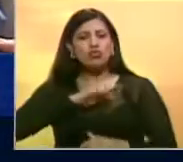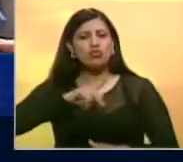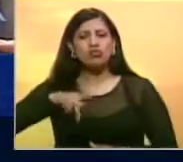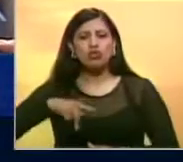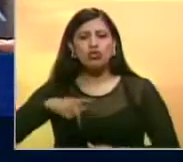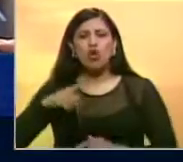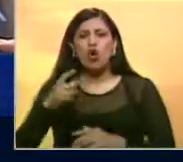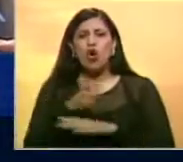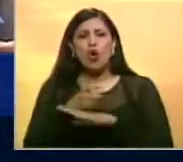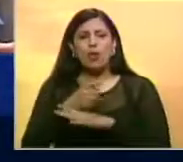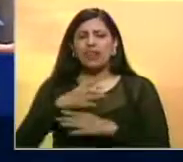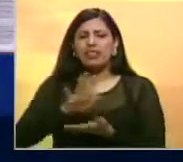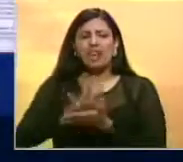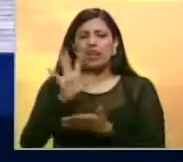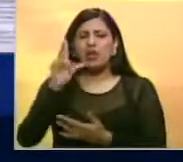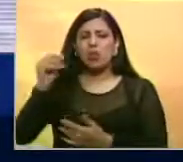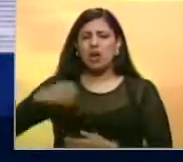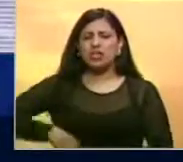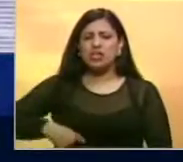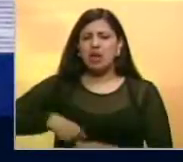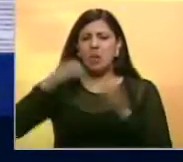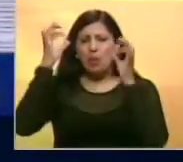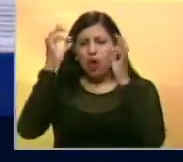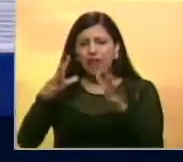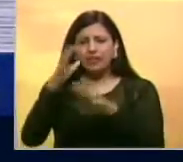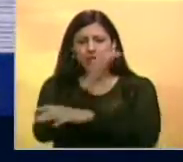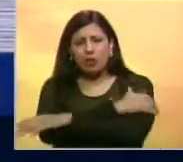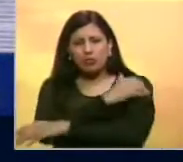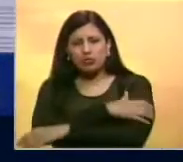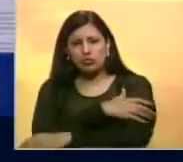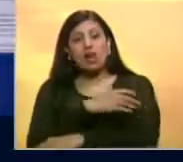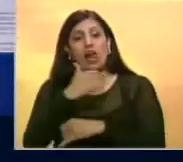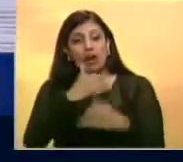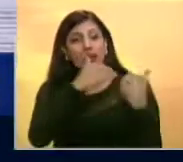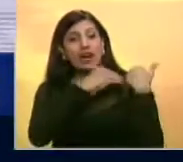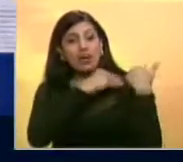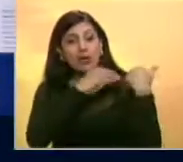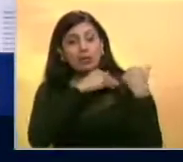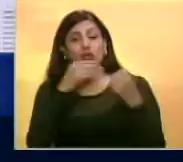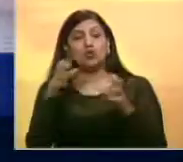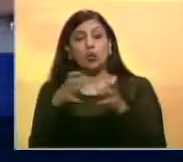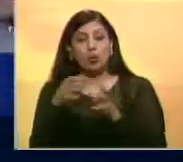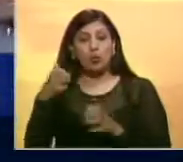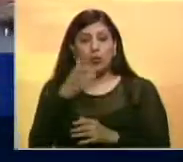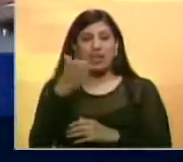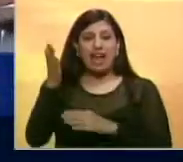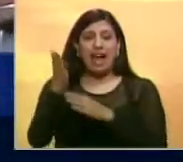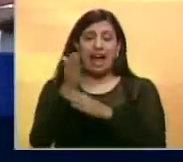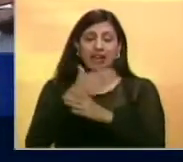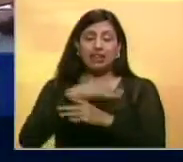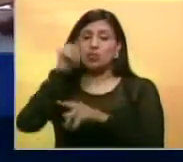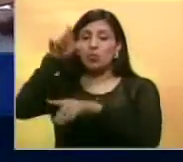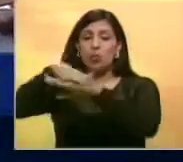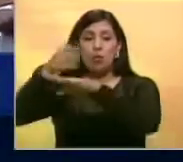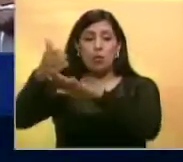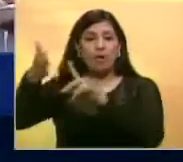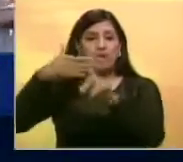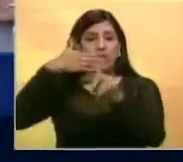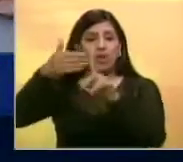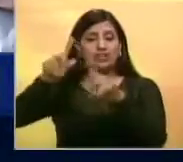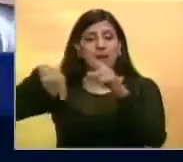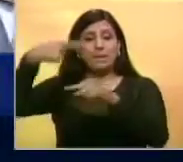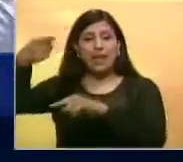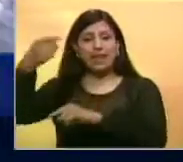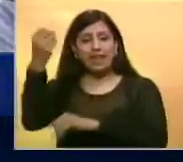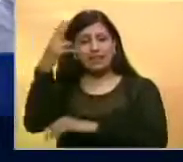nos han dejado gobernar tranquilos y en paz. También responsabilizaron a la mesa de la unidad de los hechos violentos que pudieran generarse en los alrededores